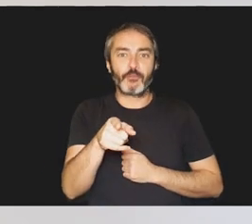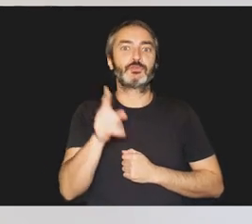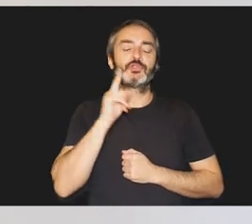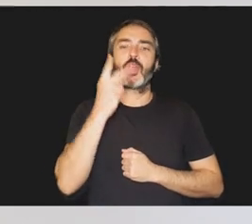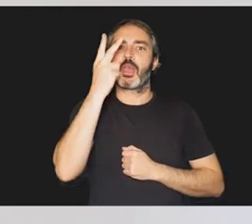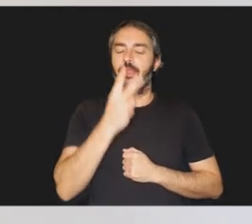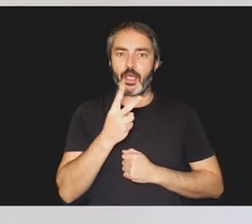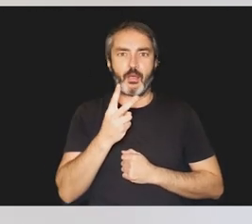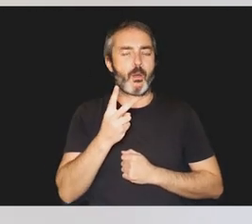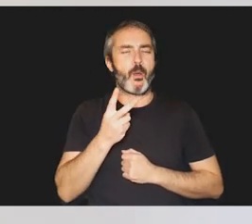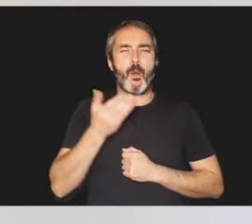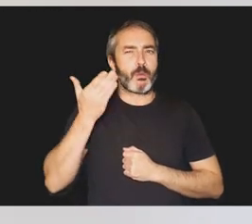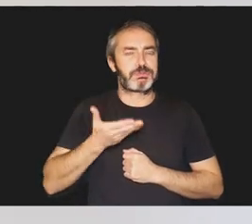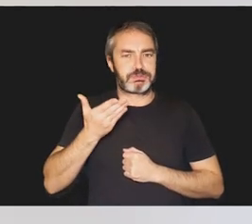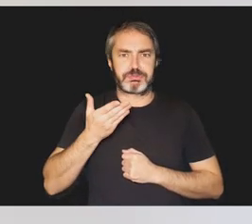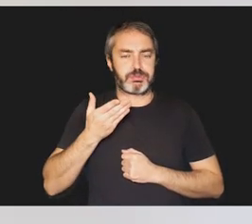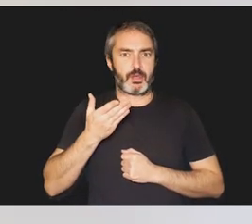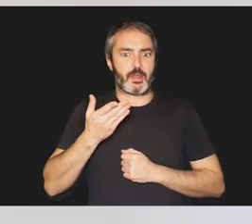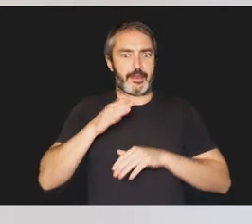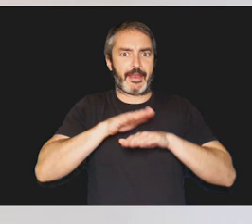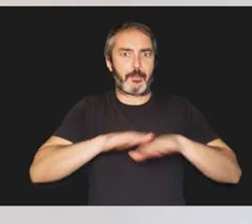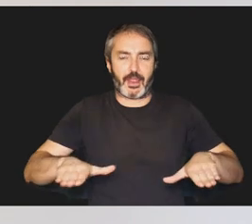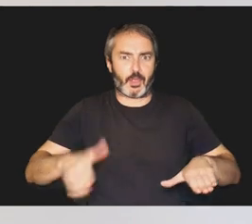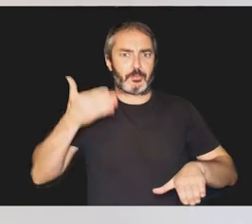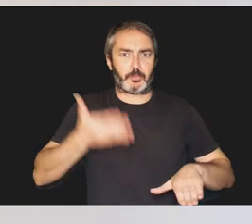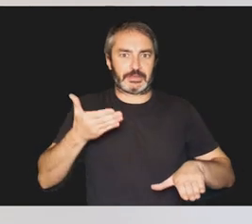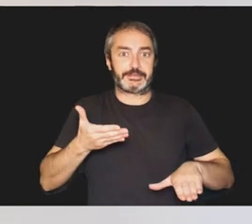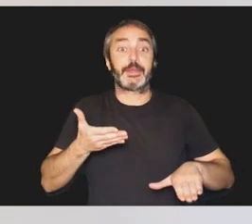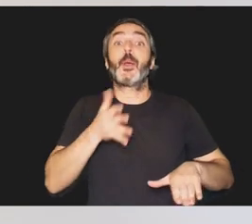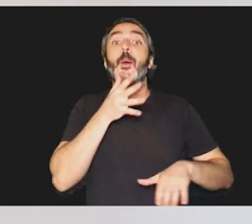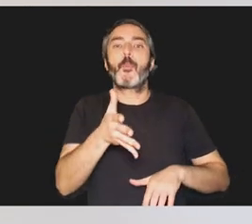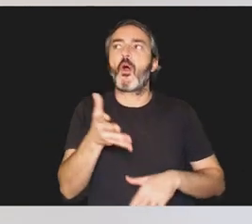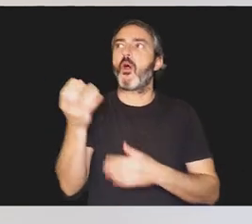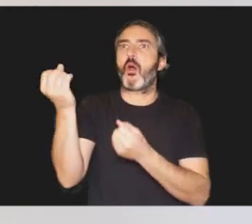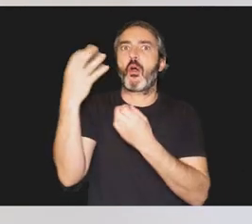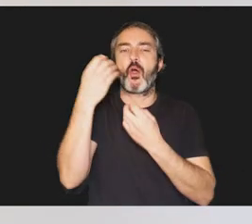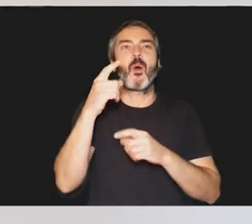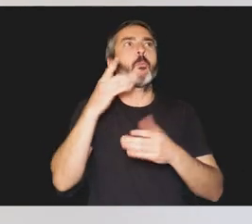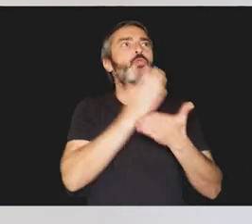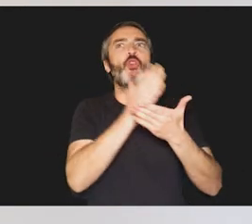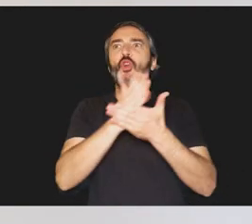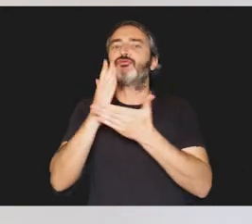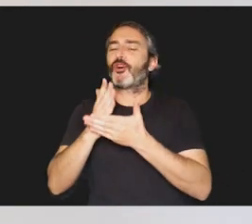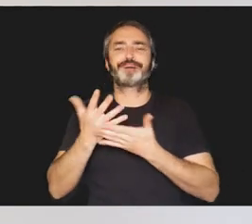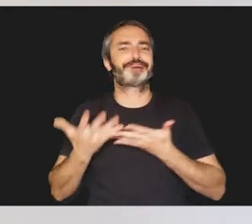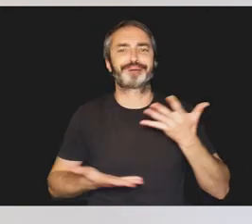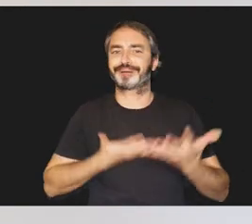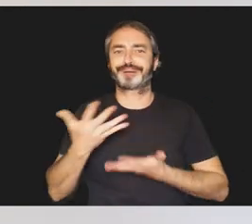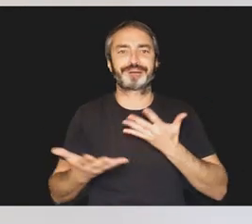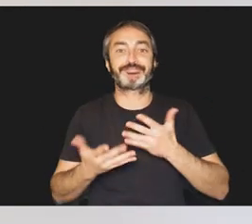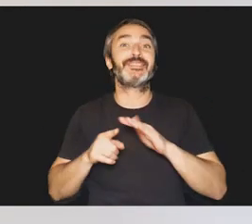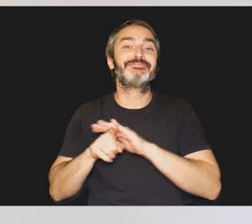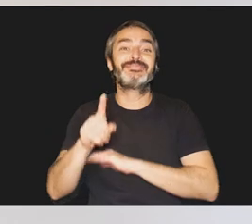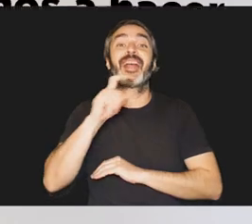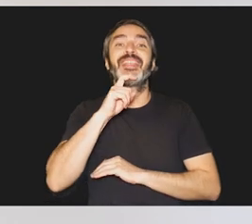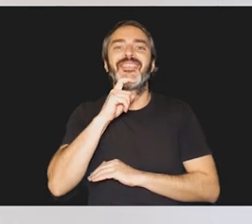la sordoceguera tiene un impacto muy elevado en los primeros años de vida. Al recibir la información fragmentada distorsionada le será difícil